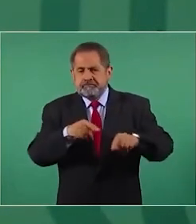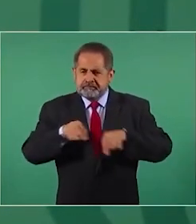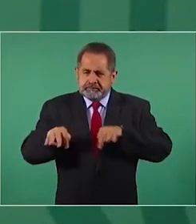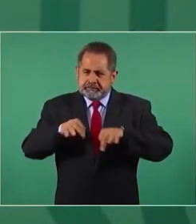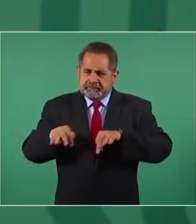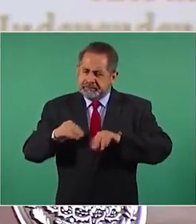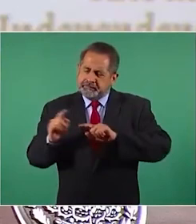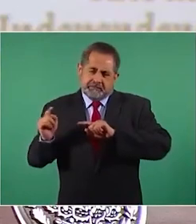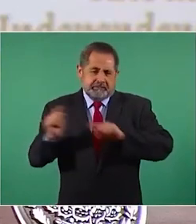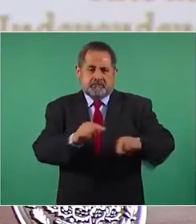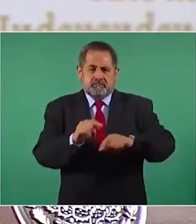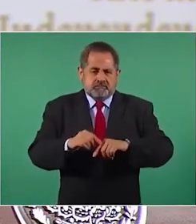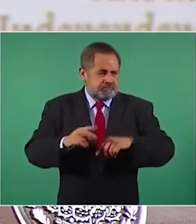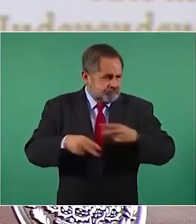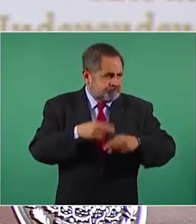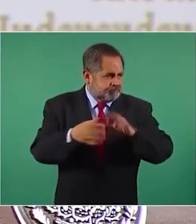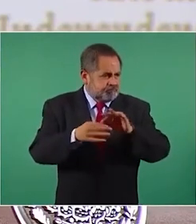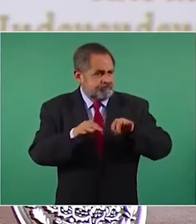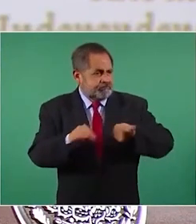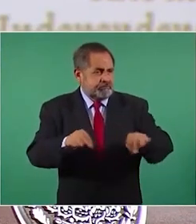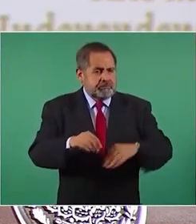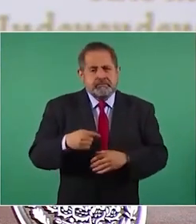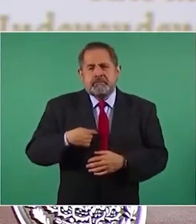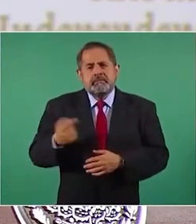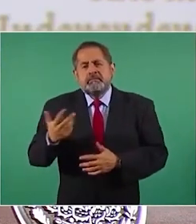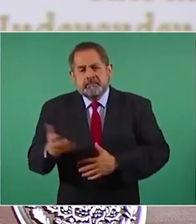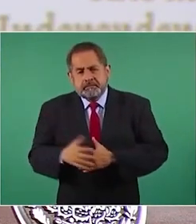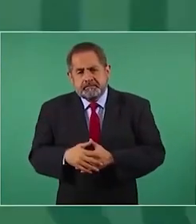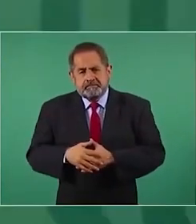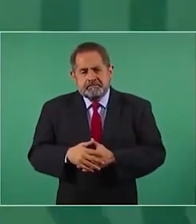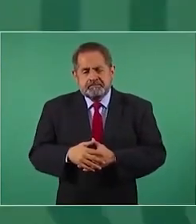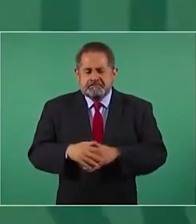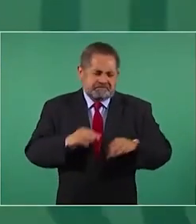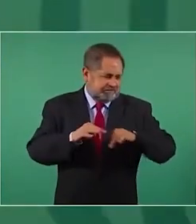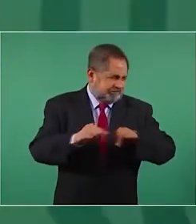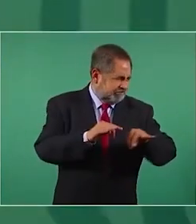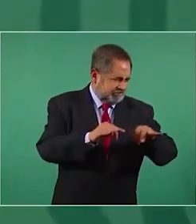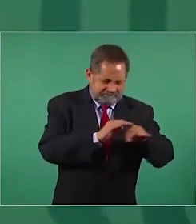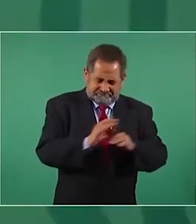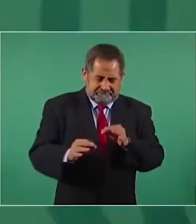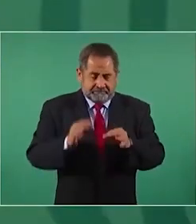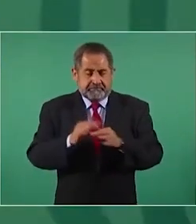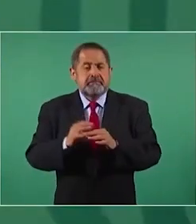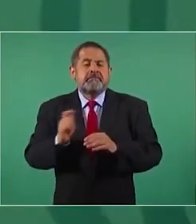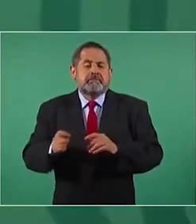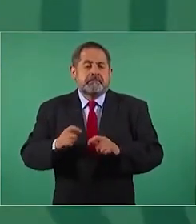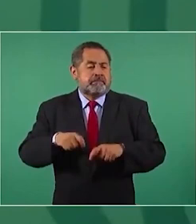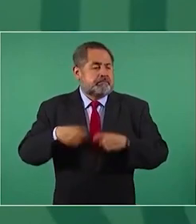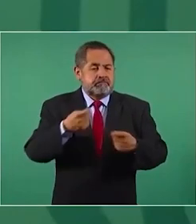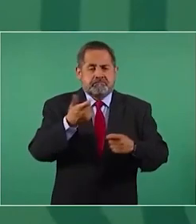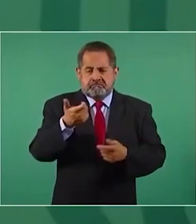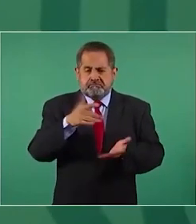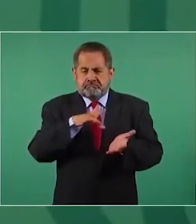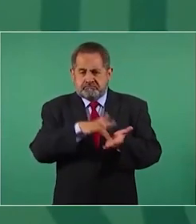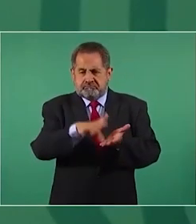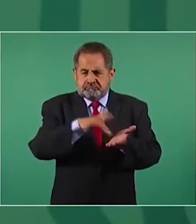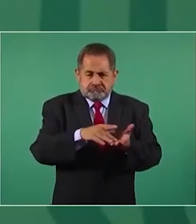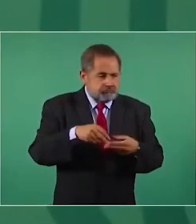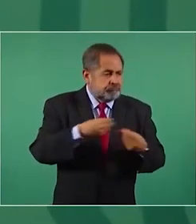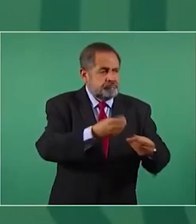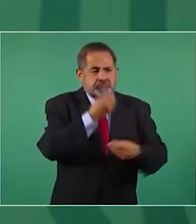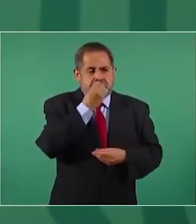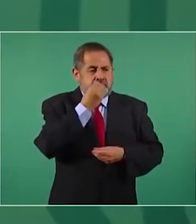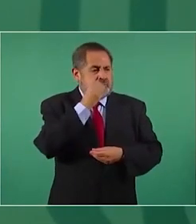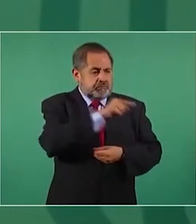¿Qué hicimos? Entregamos apoyos para alimentación